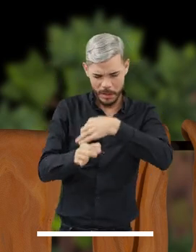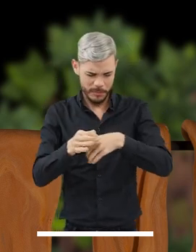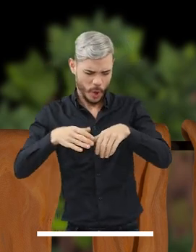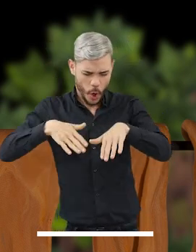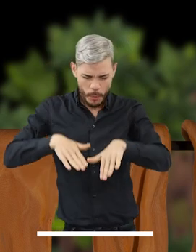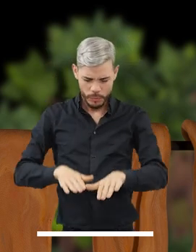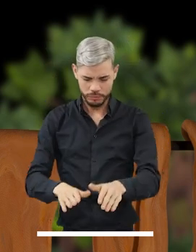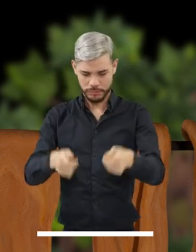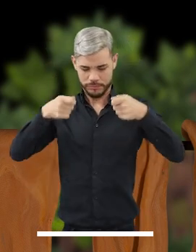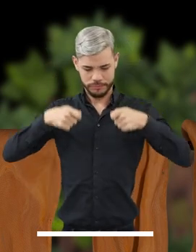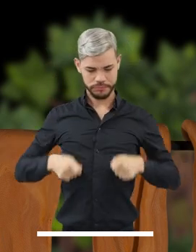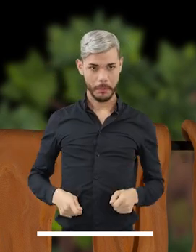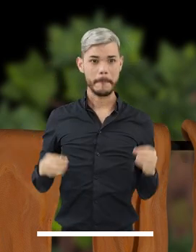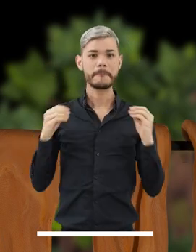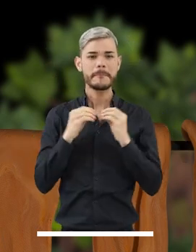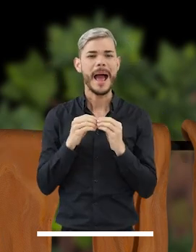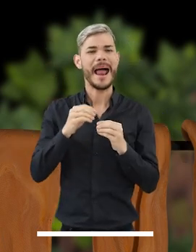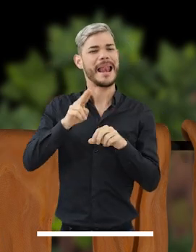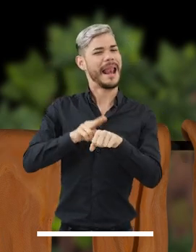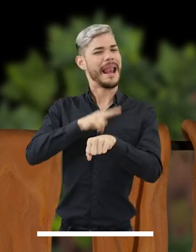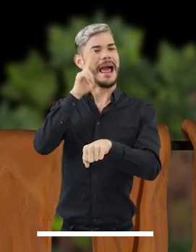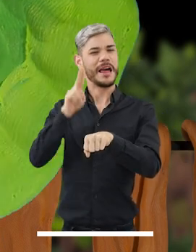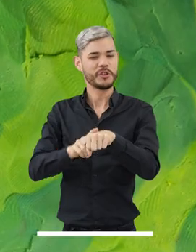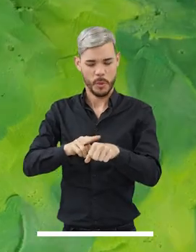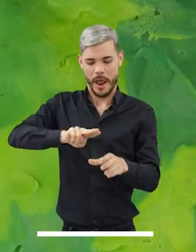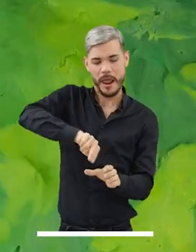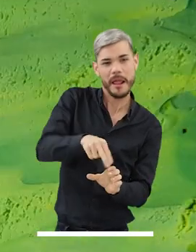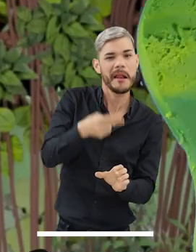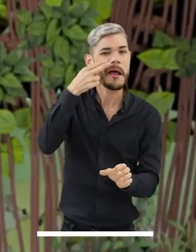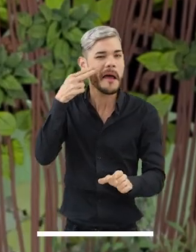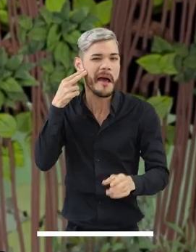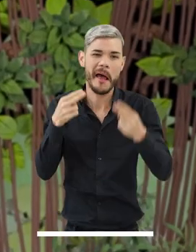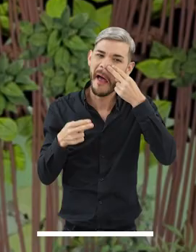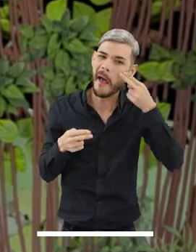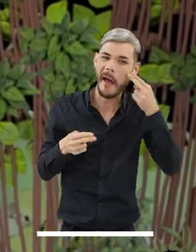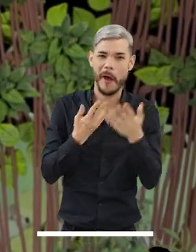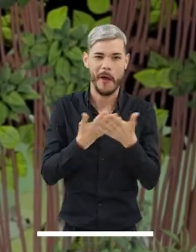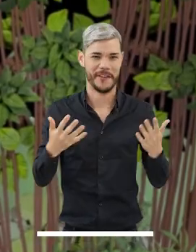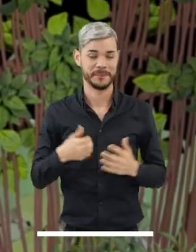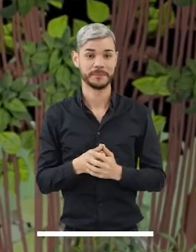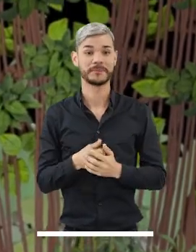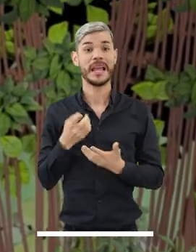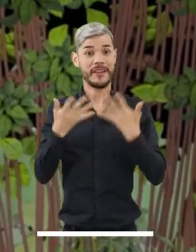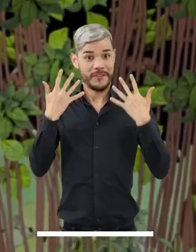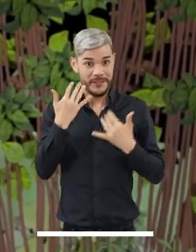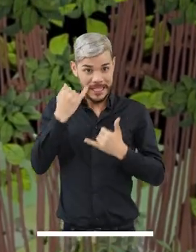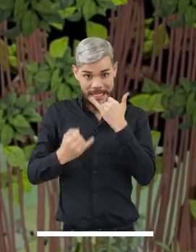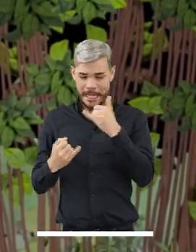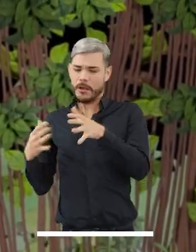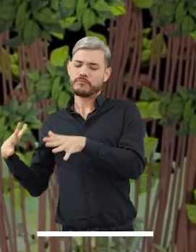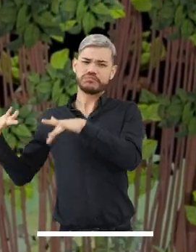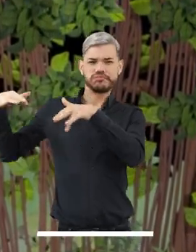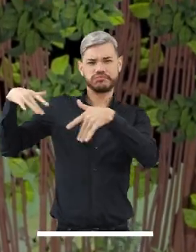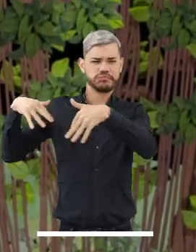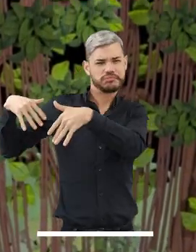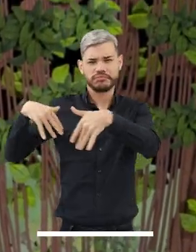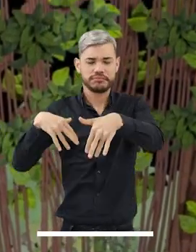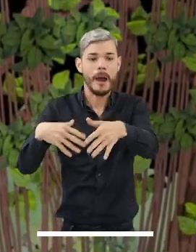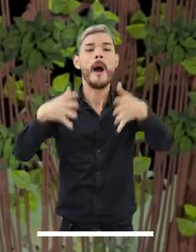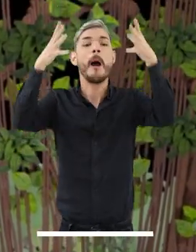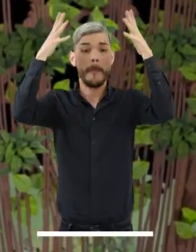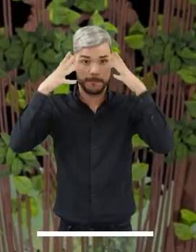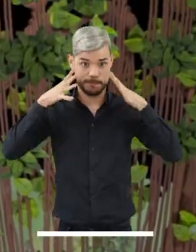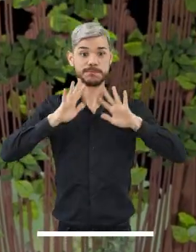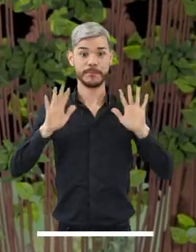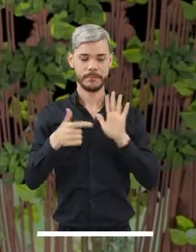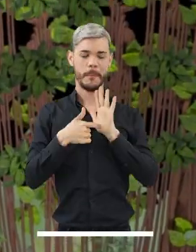en tela y usando maderas de balso y tintes naturales. El día señalado, los huéspedes entran en la maloca con sus máscaras